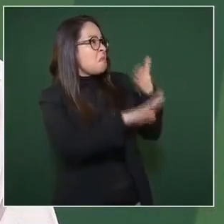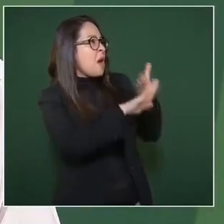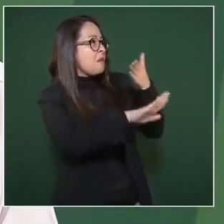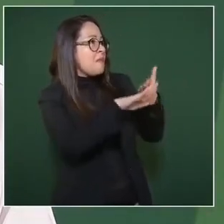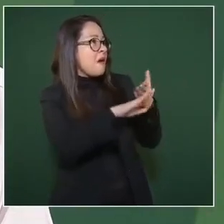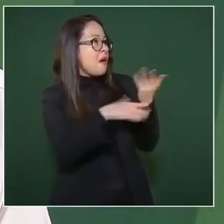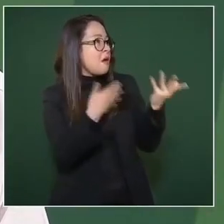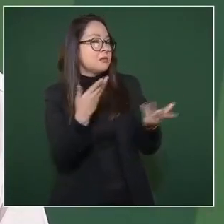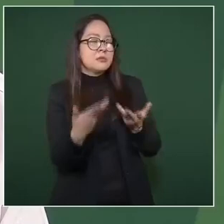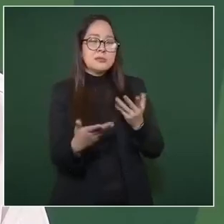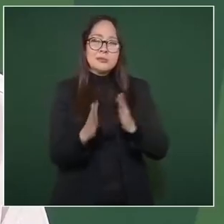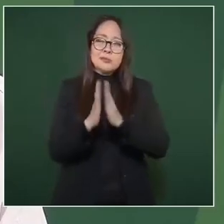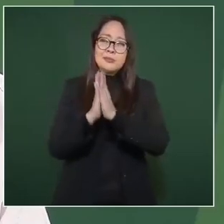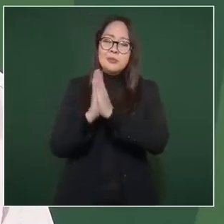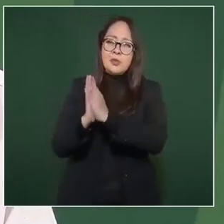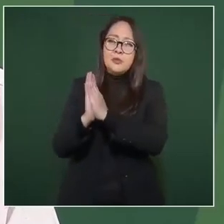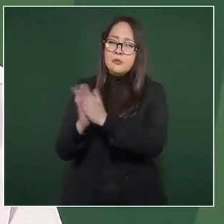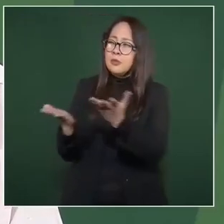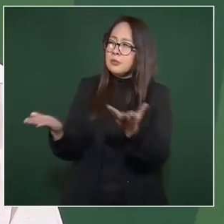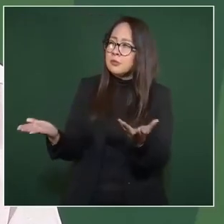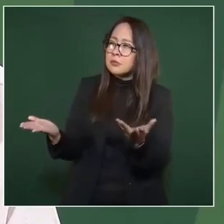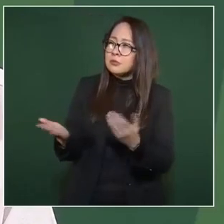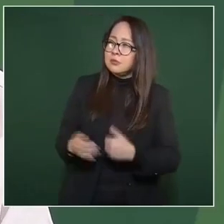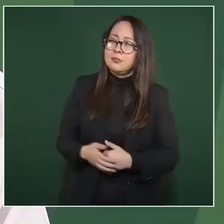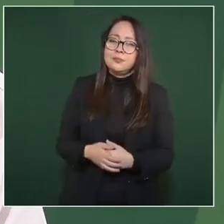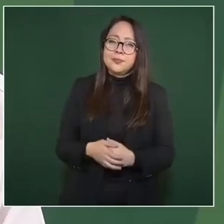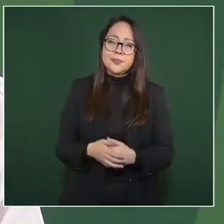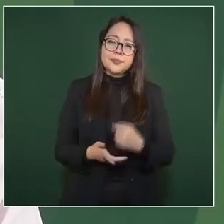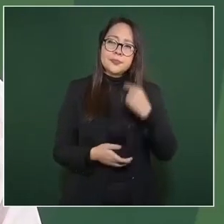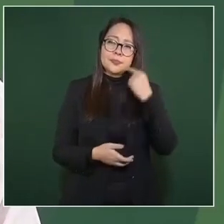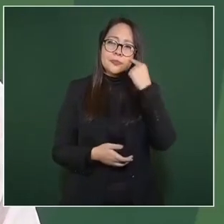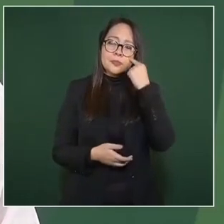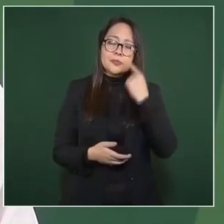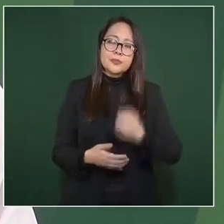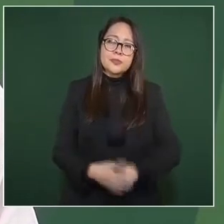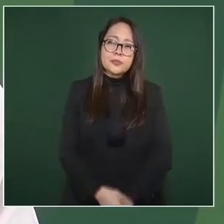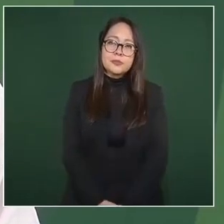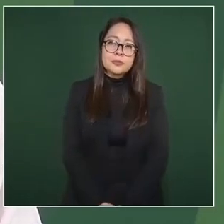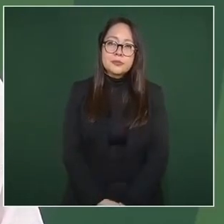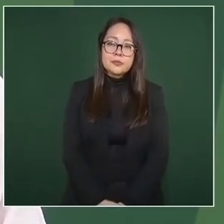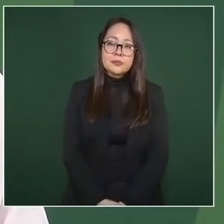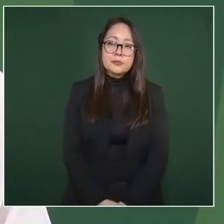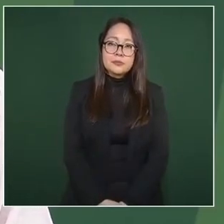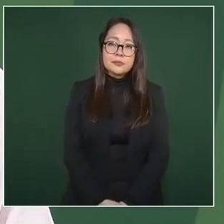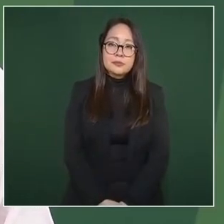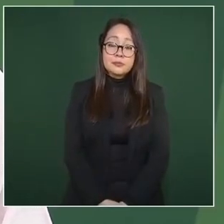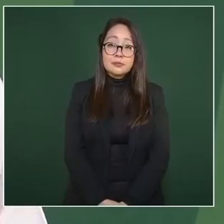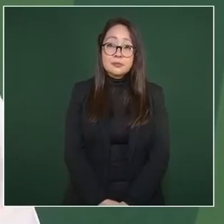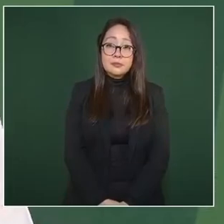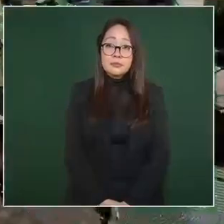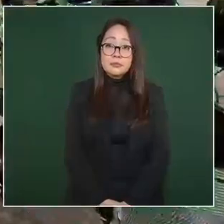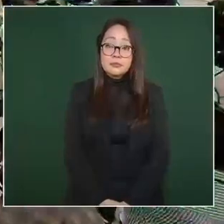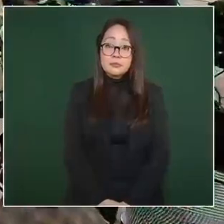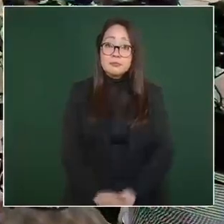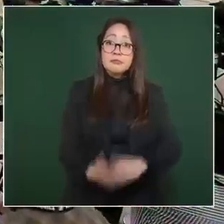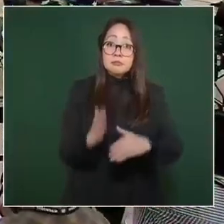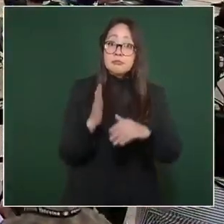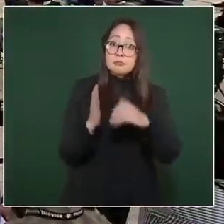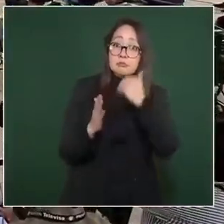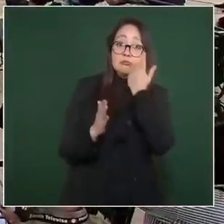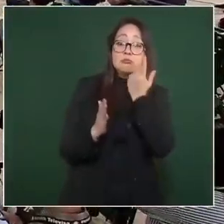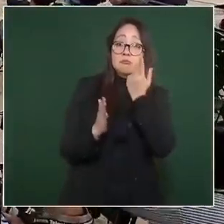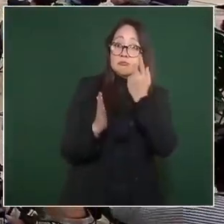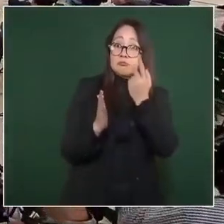¿No quieren volver a ver el Face de Ferriz?